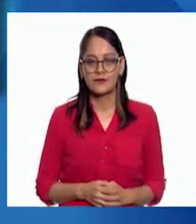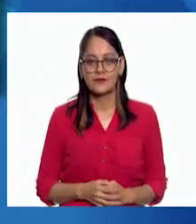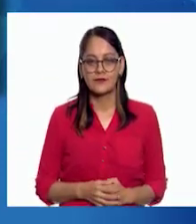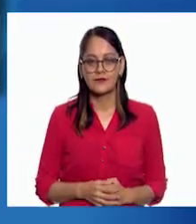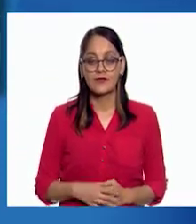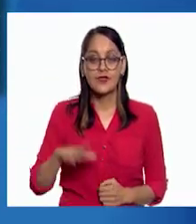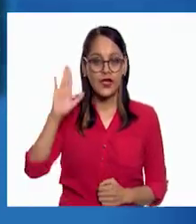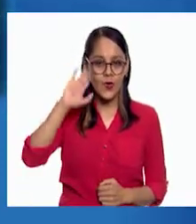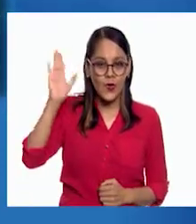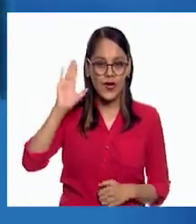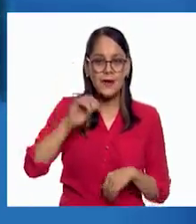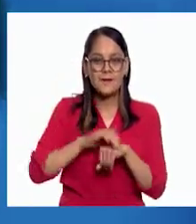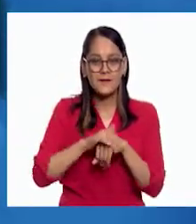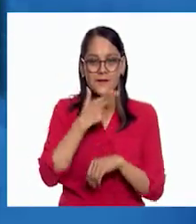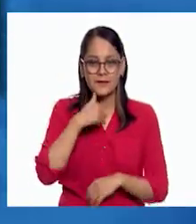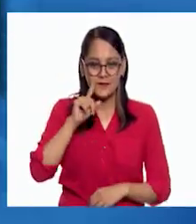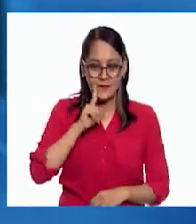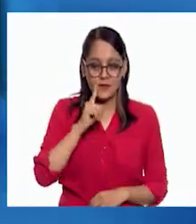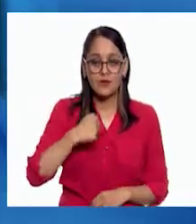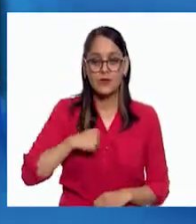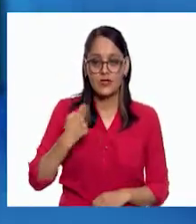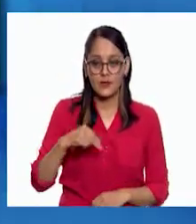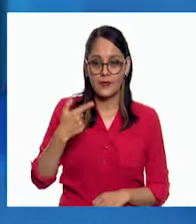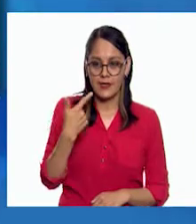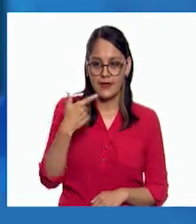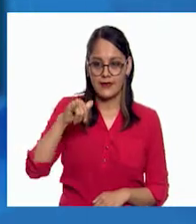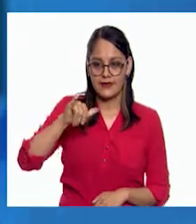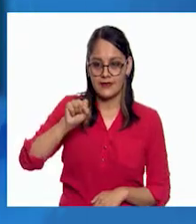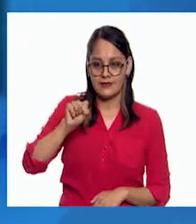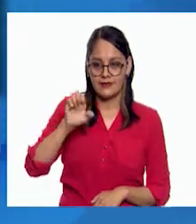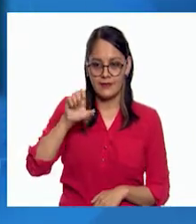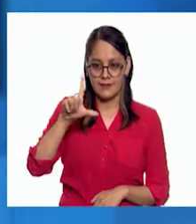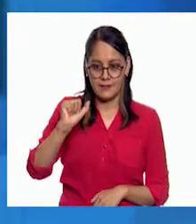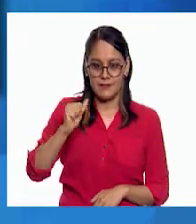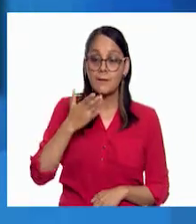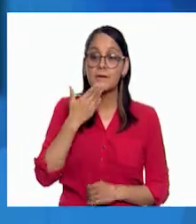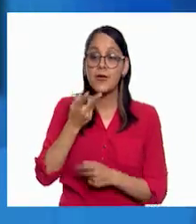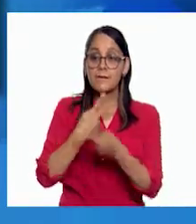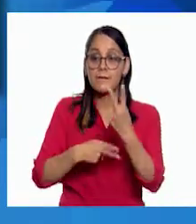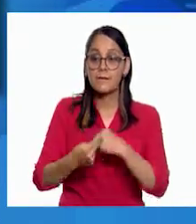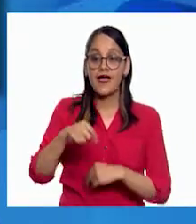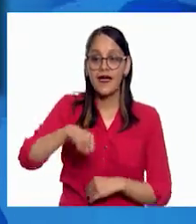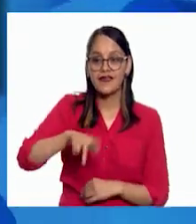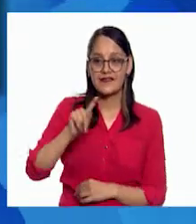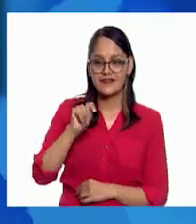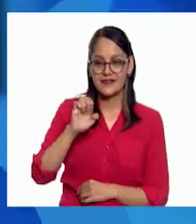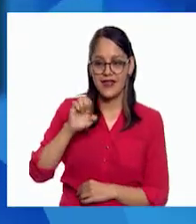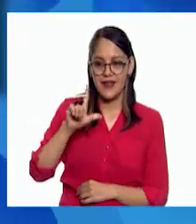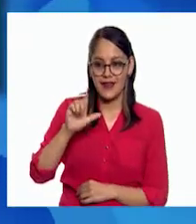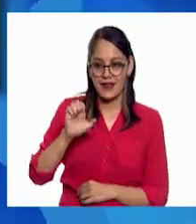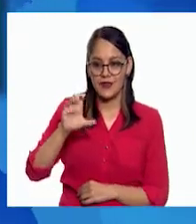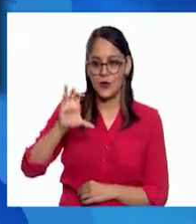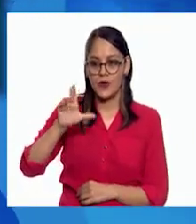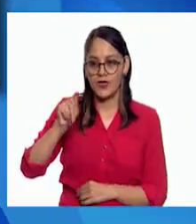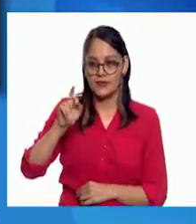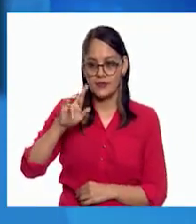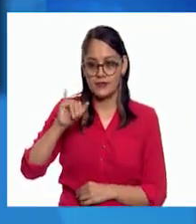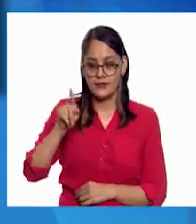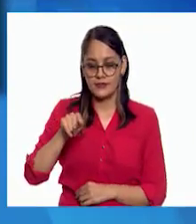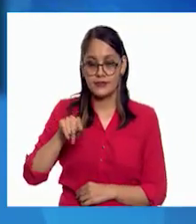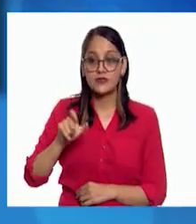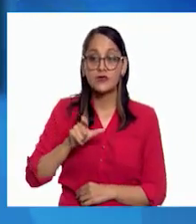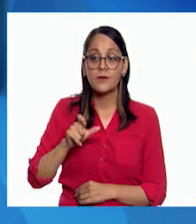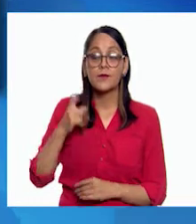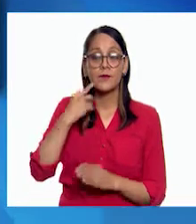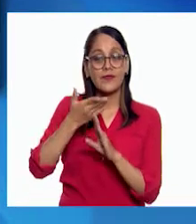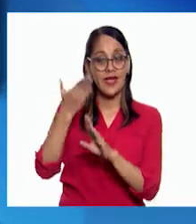Hola, amigas y amigos. Soy Gisela Sierra y les doy la bienvenida a Telecuántrix. En la lección anterior, conocimos la increíble